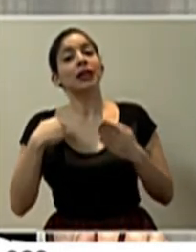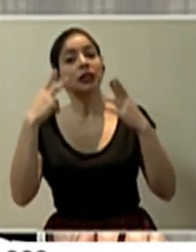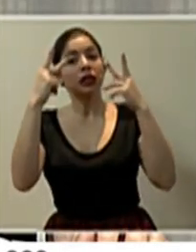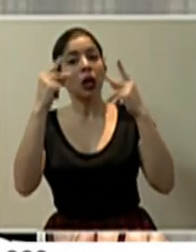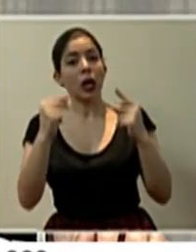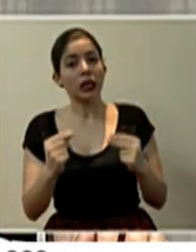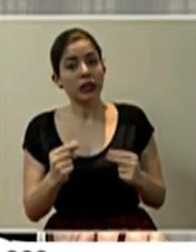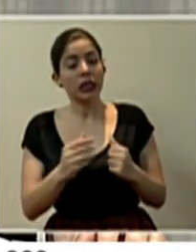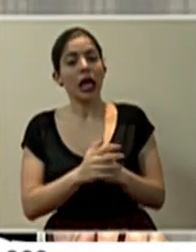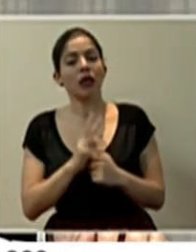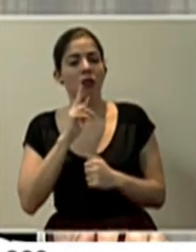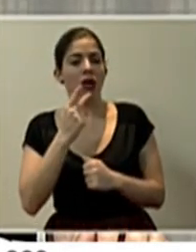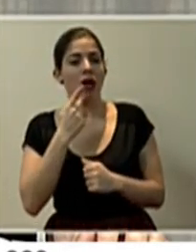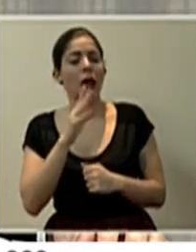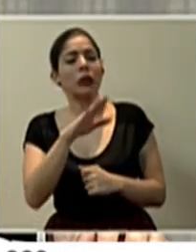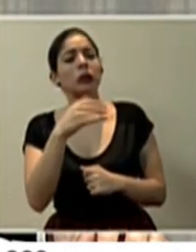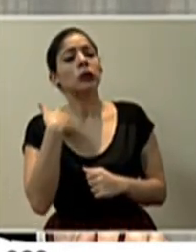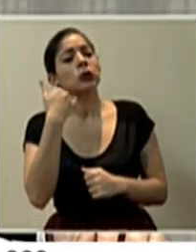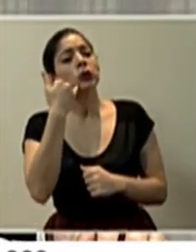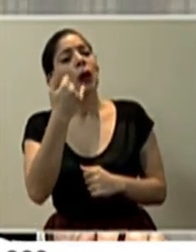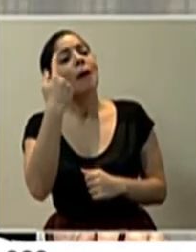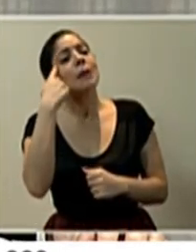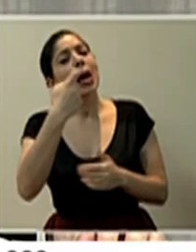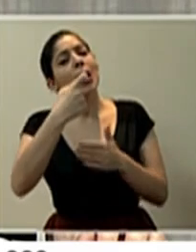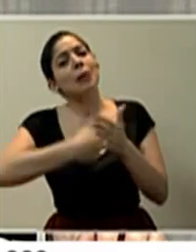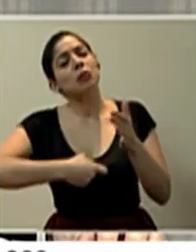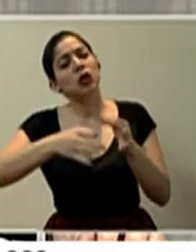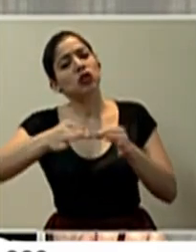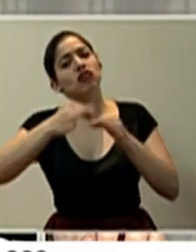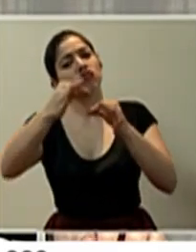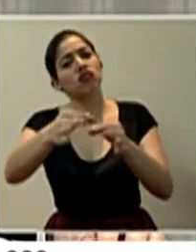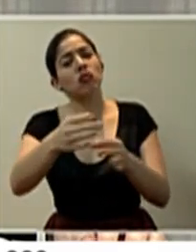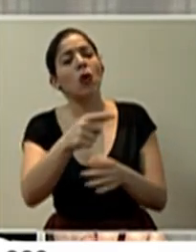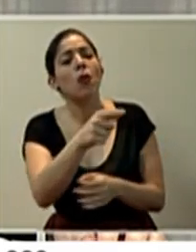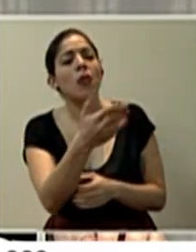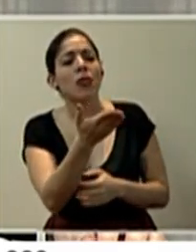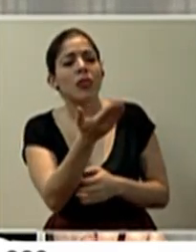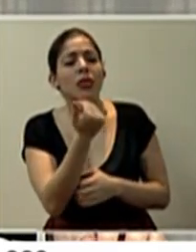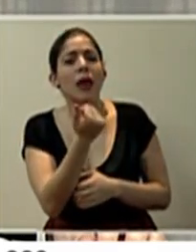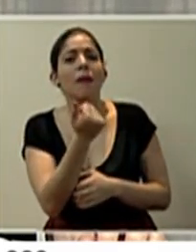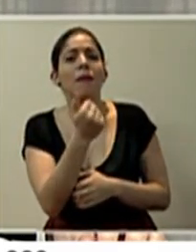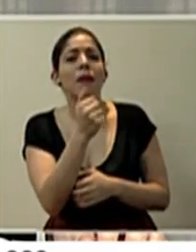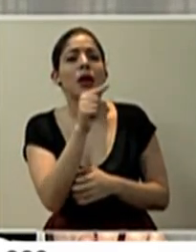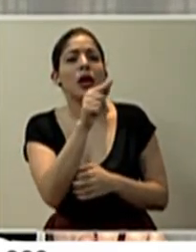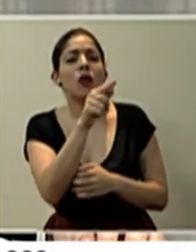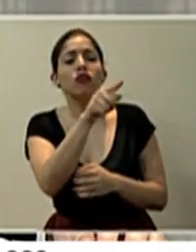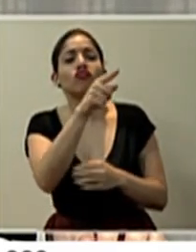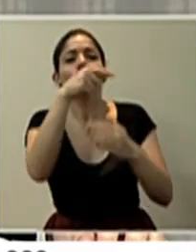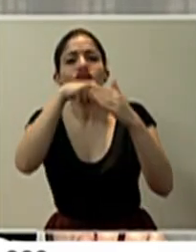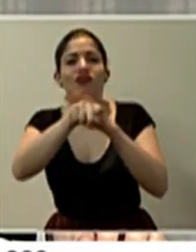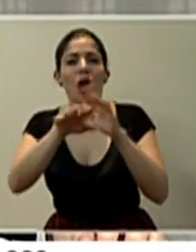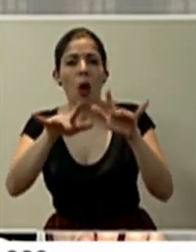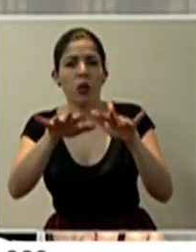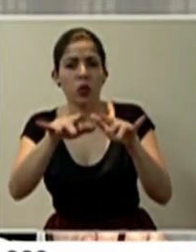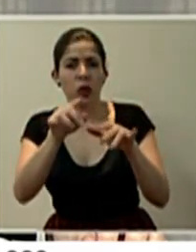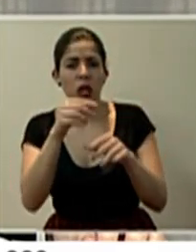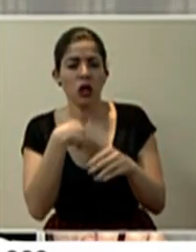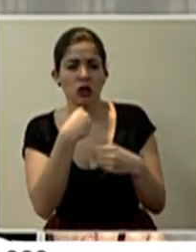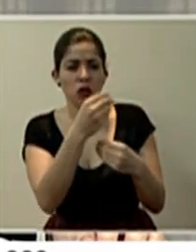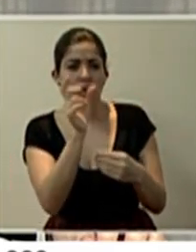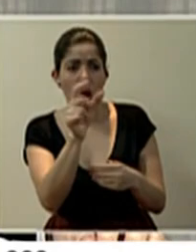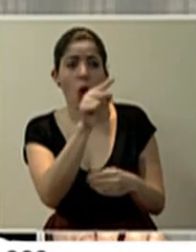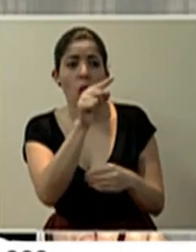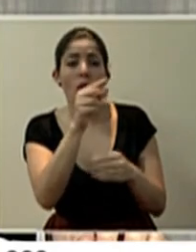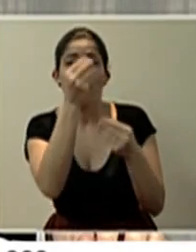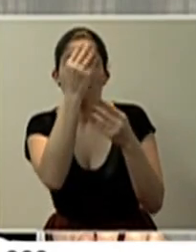para hacer alguna exención de impuestos, le piden a la persona que se meta un link que lleve alguna serie de detalles